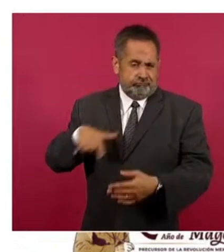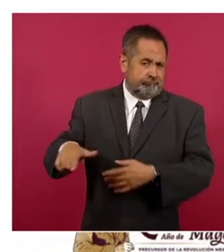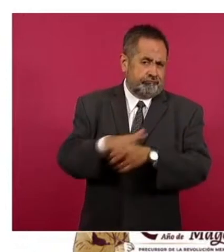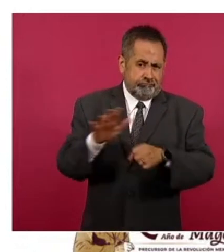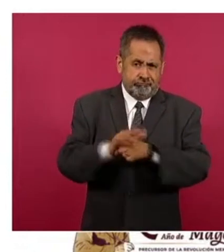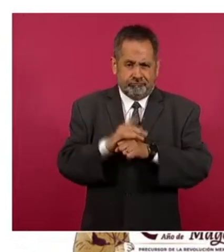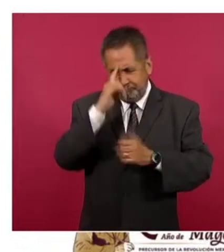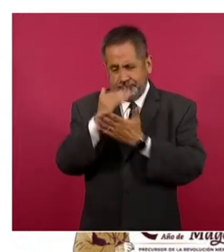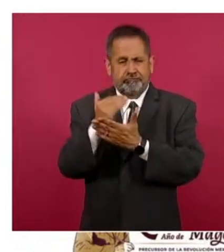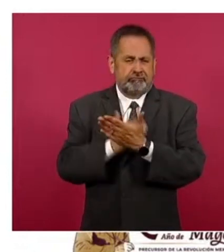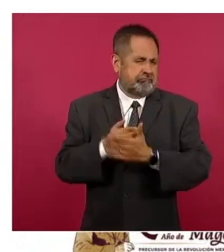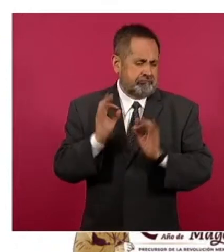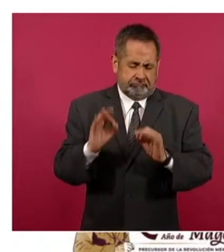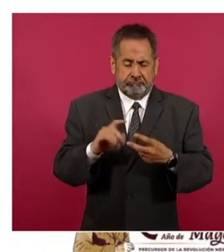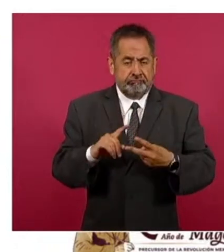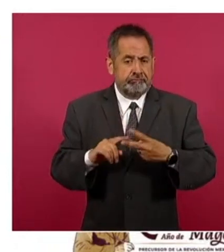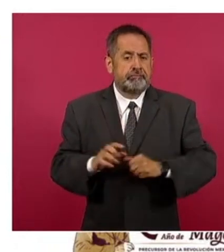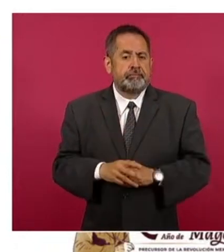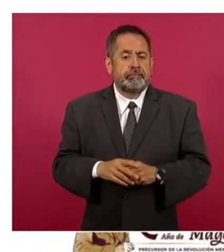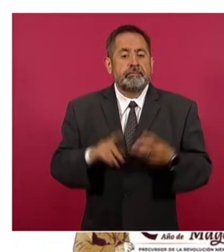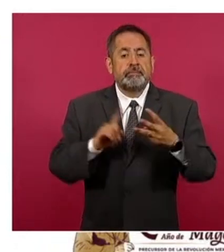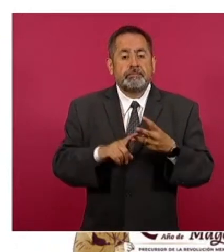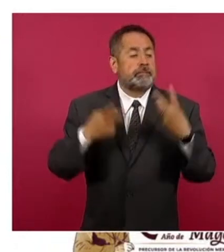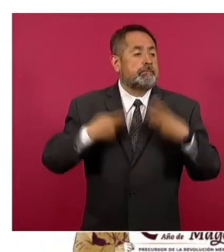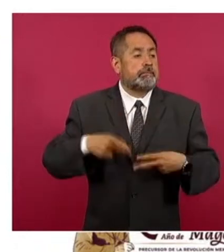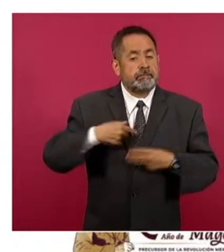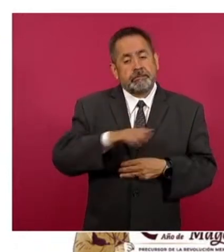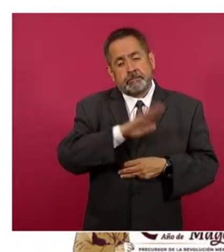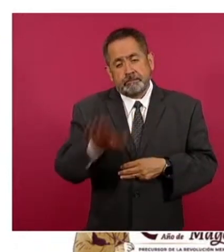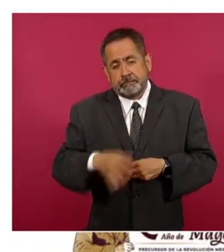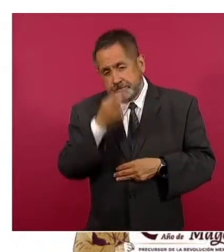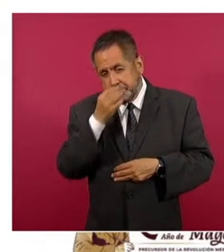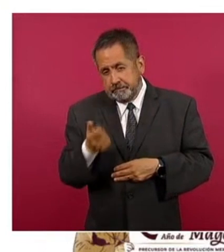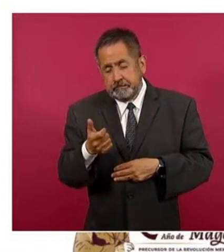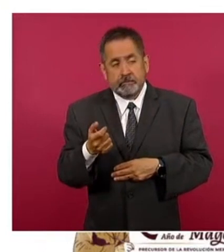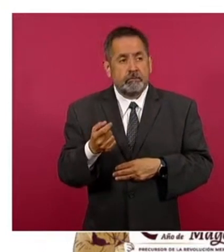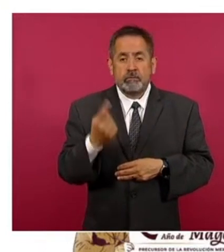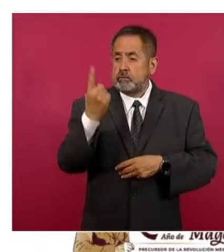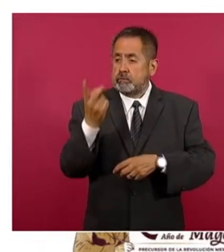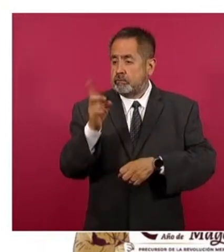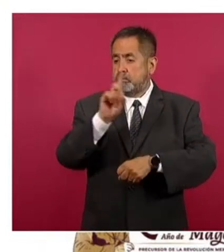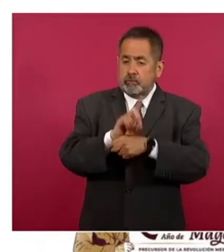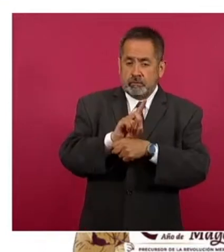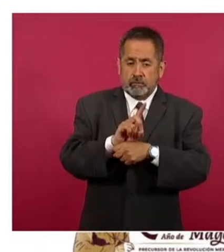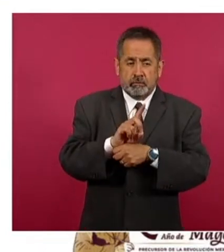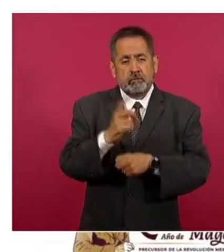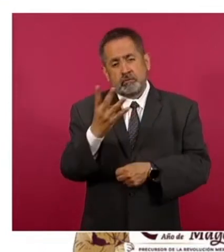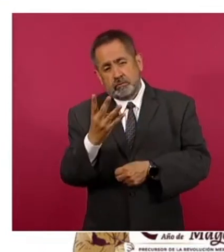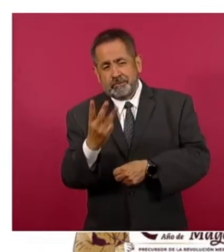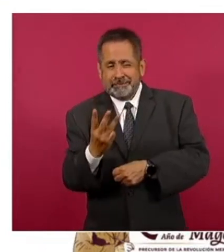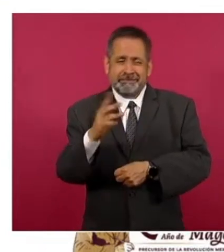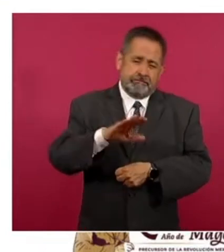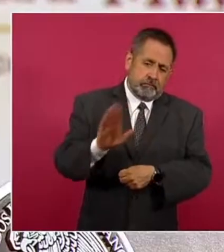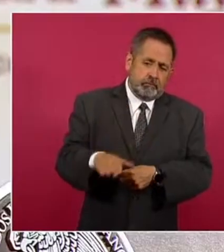alta inmunidad poblacional. Muy pocos fallecidos, ya dijimos en promedio, menos de cuatro diarios y